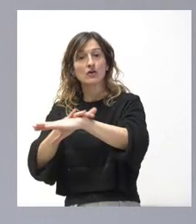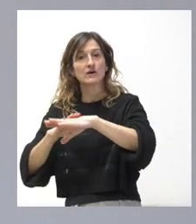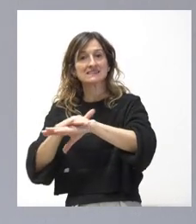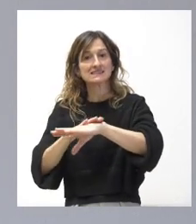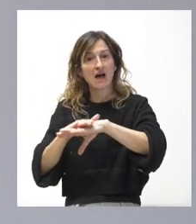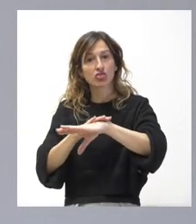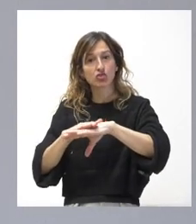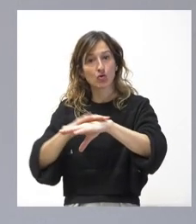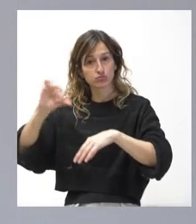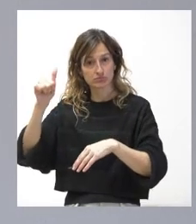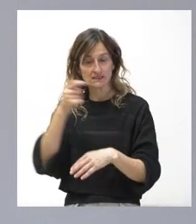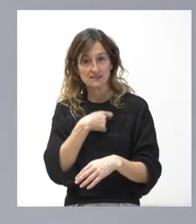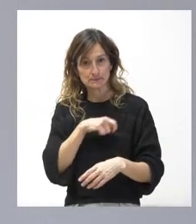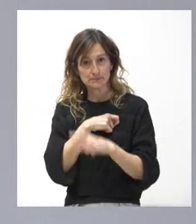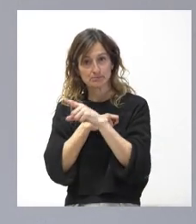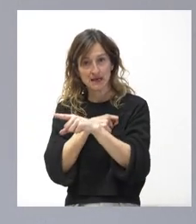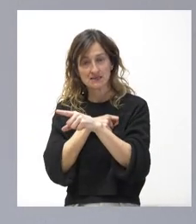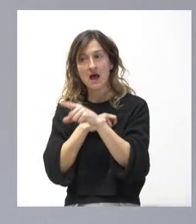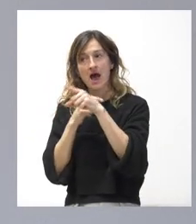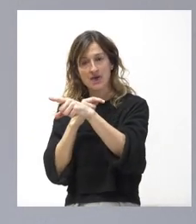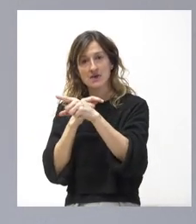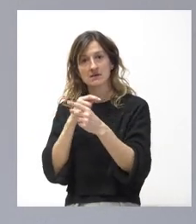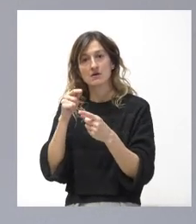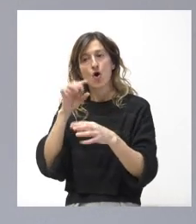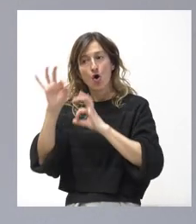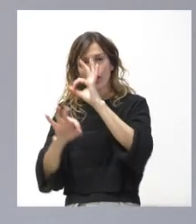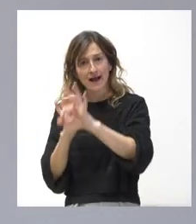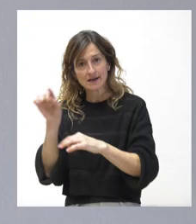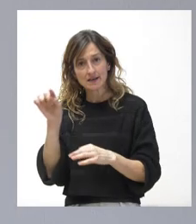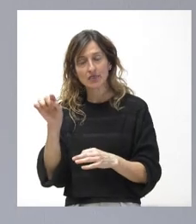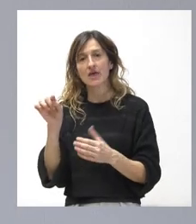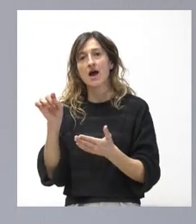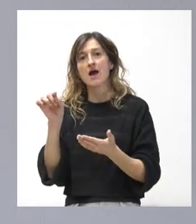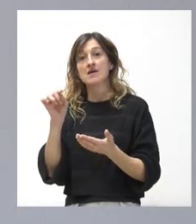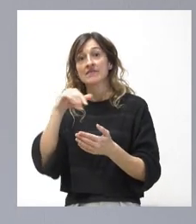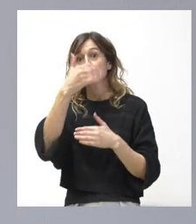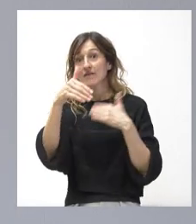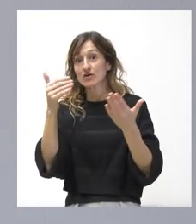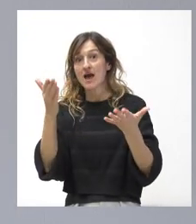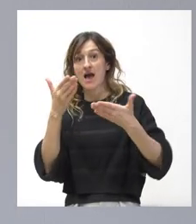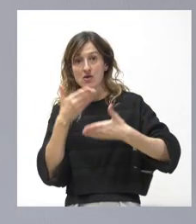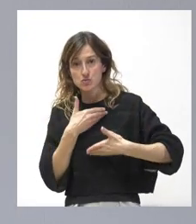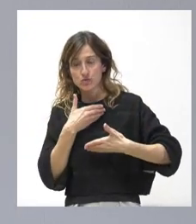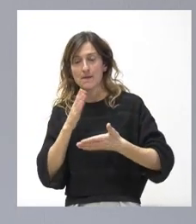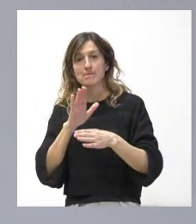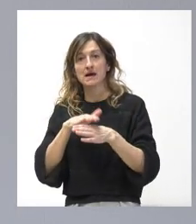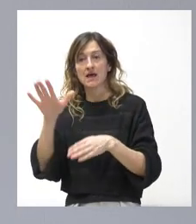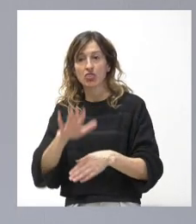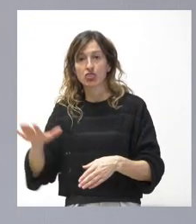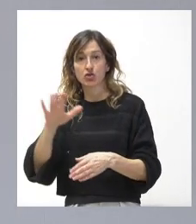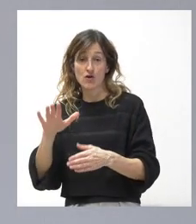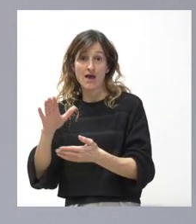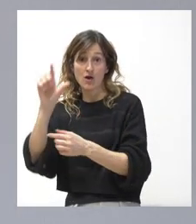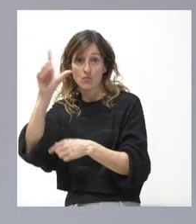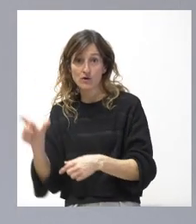del Estado, el Gobierno de España, que es el que canaliza y organiza la ayuda externa a la propia comunidad autónoma de Valencia,